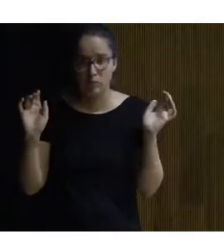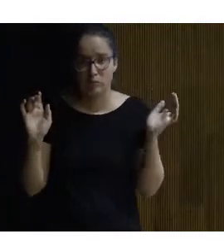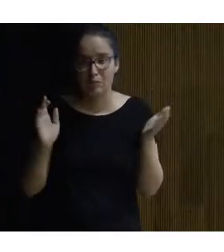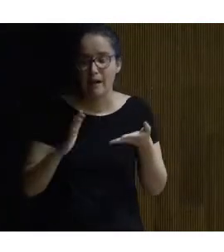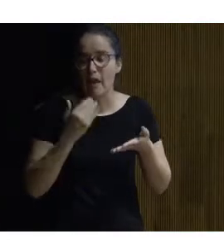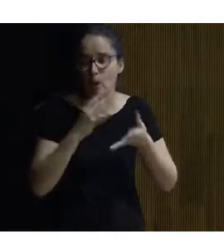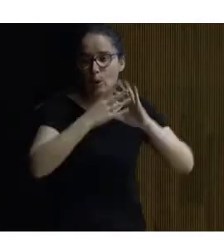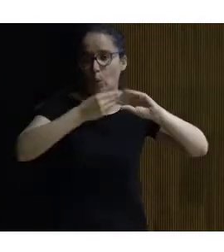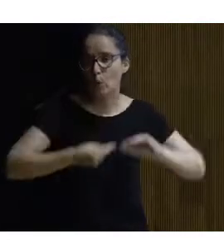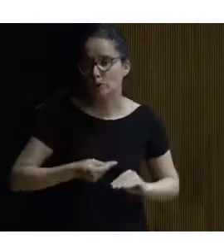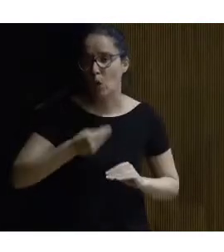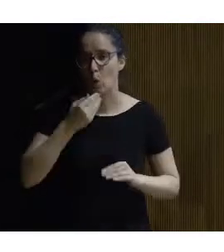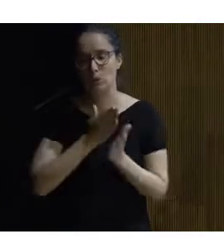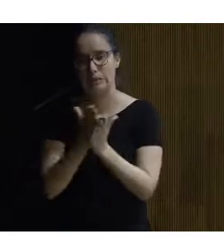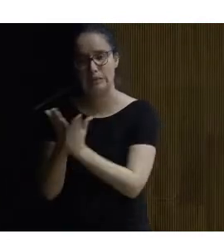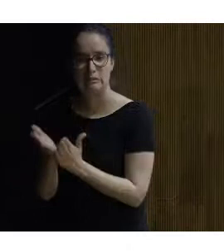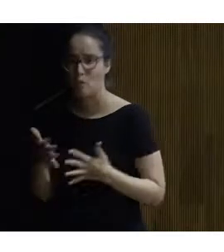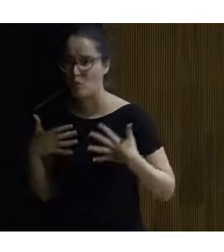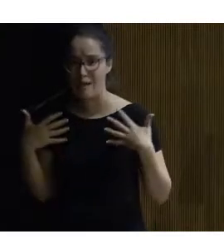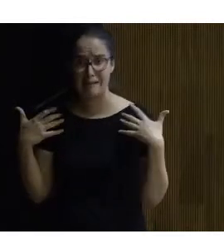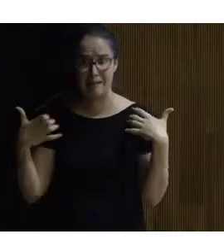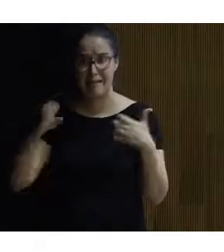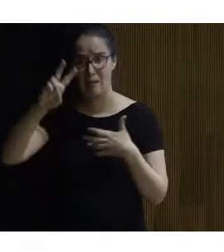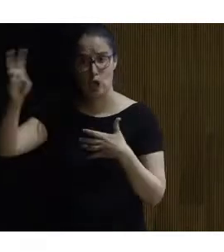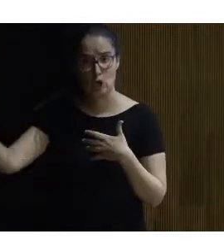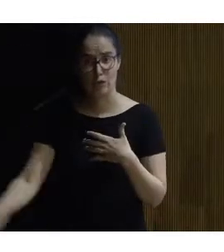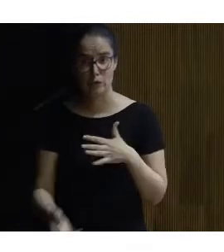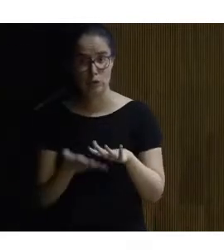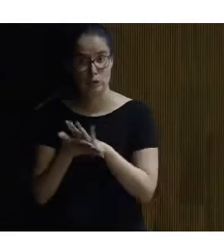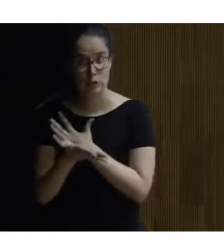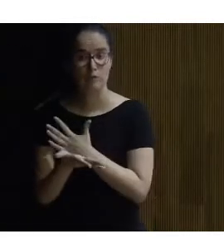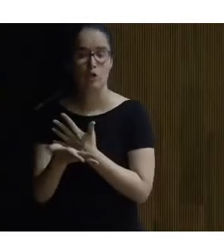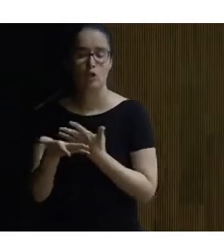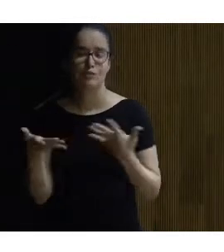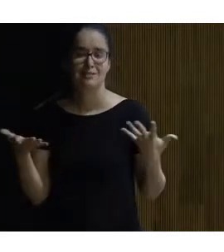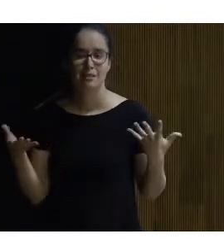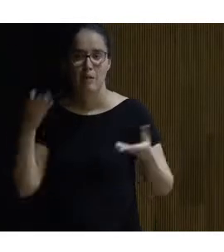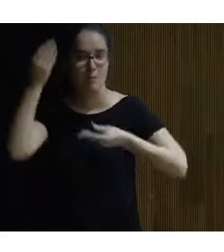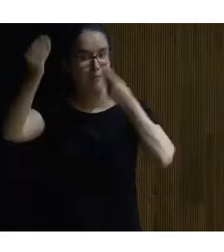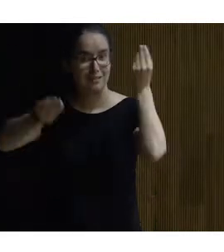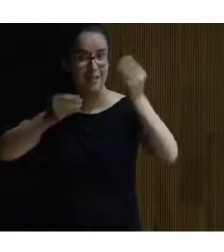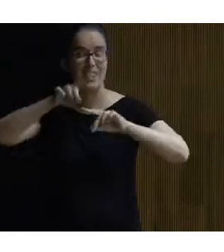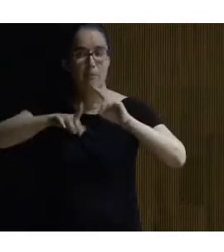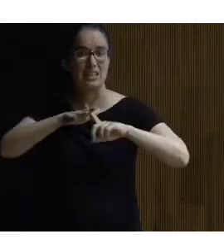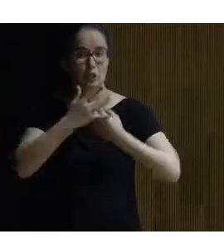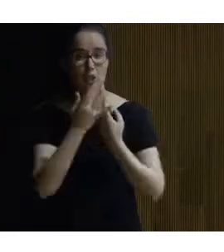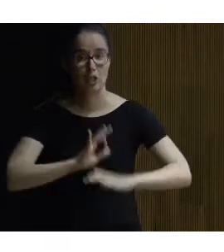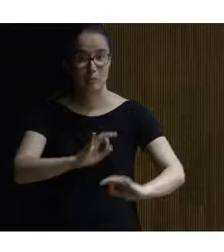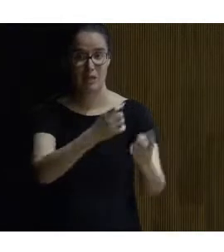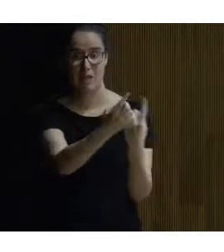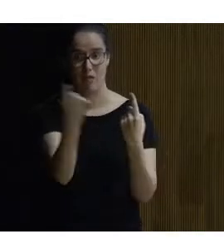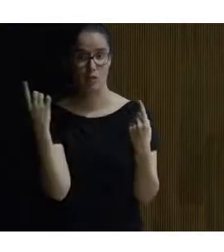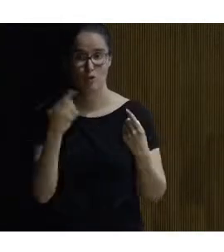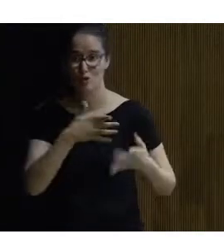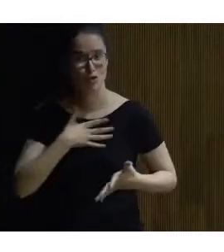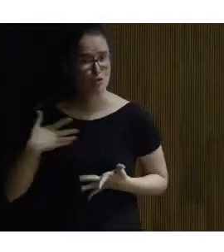ajustes razonables cualquier otra opción cualquiera de esas otras soluciones por definición tiene que ser pensadas en el caso concreto entonces se ha oído